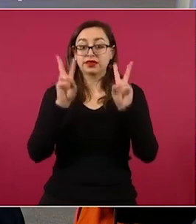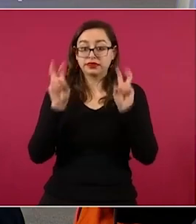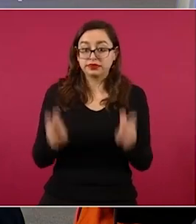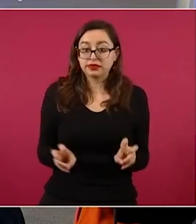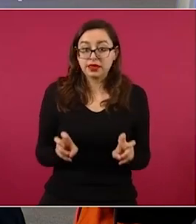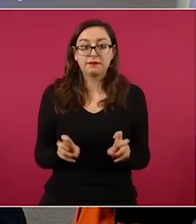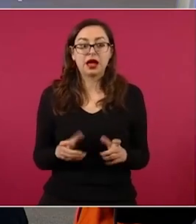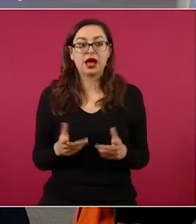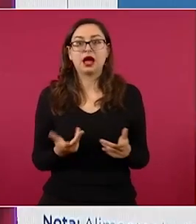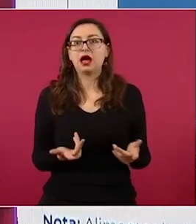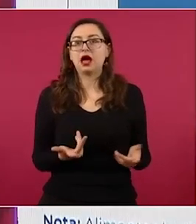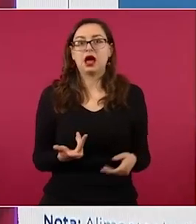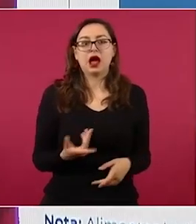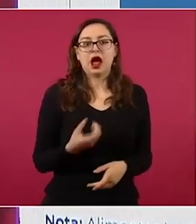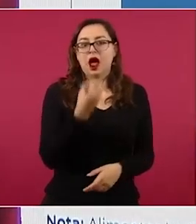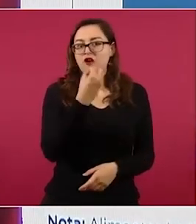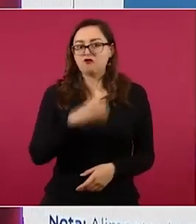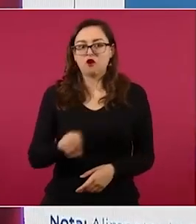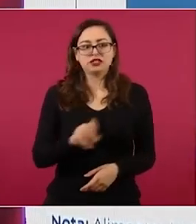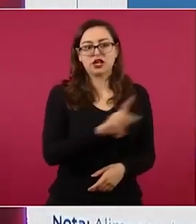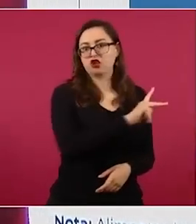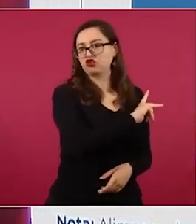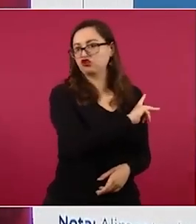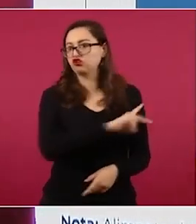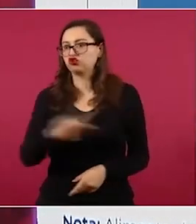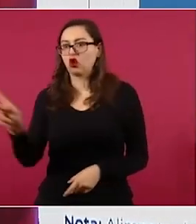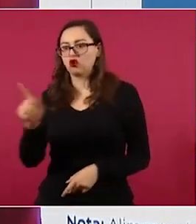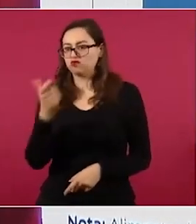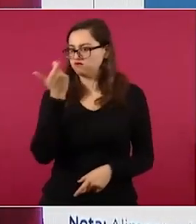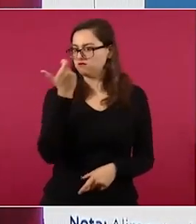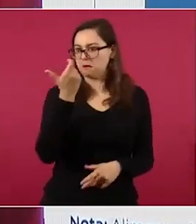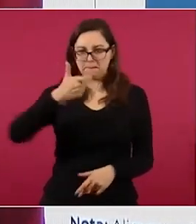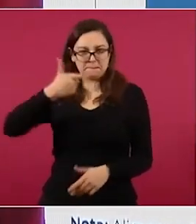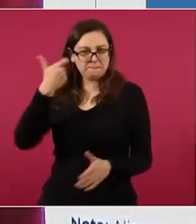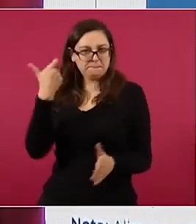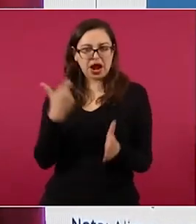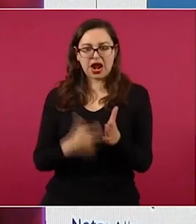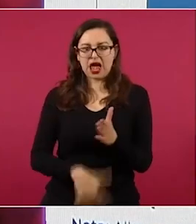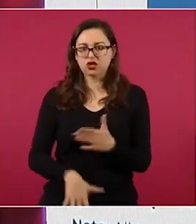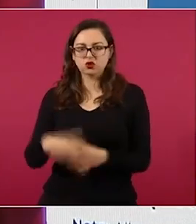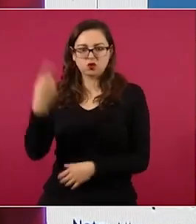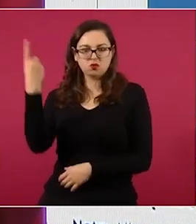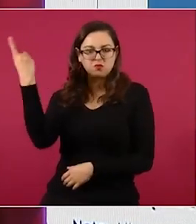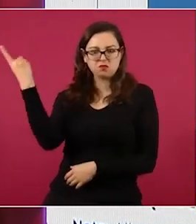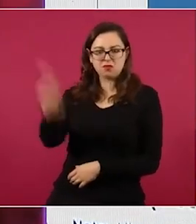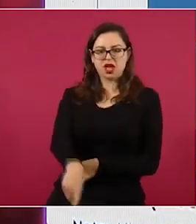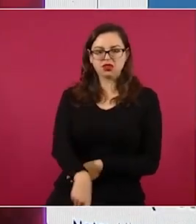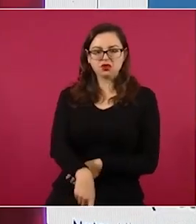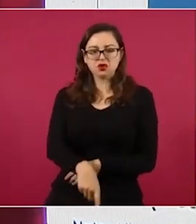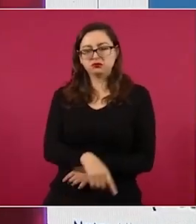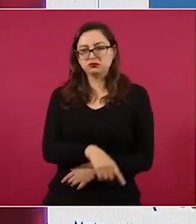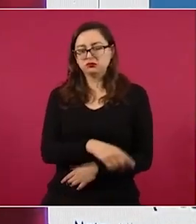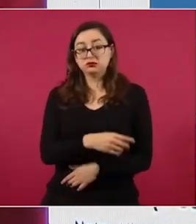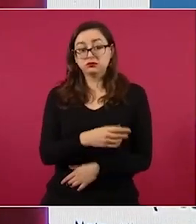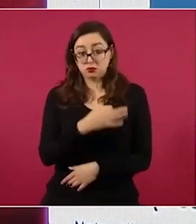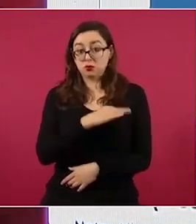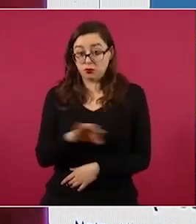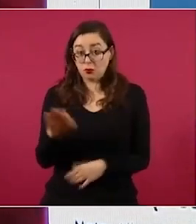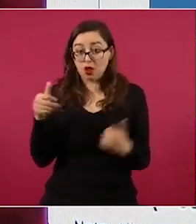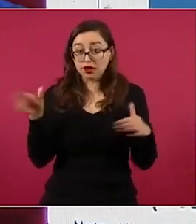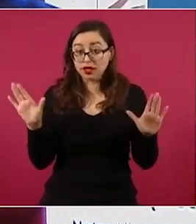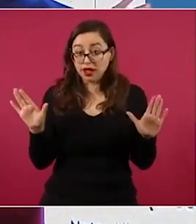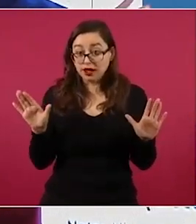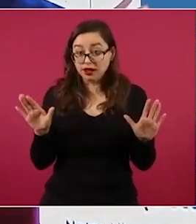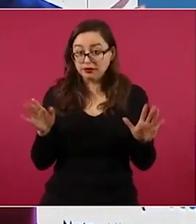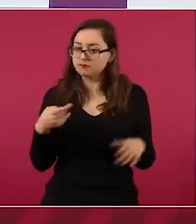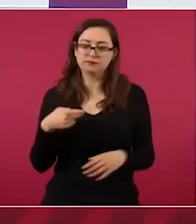de manera obligatoria, sino a partir de acuerdos, ya